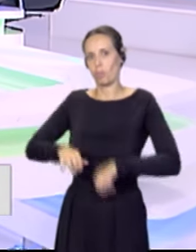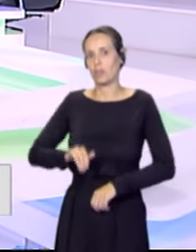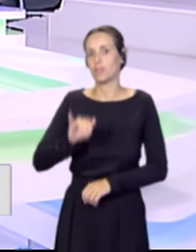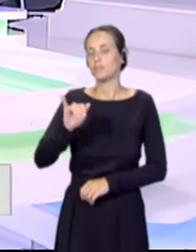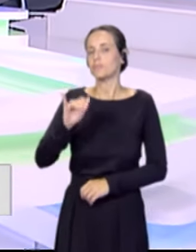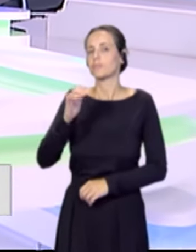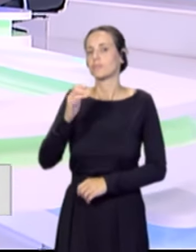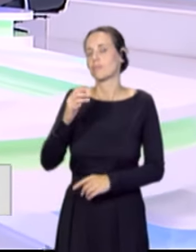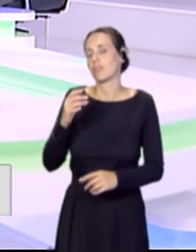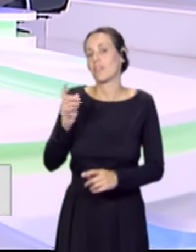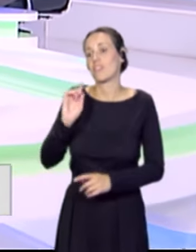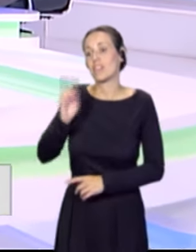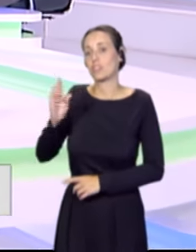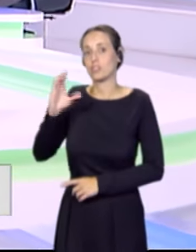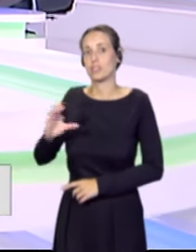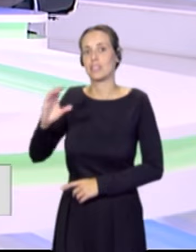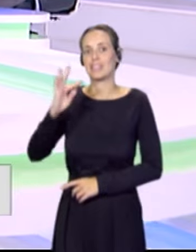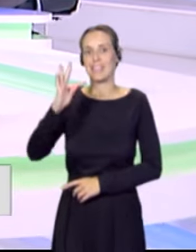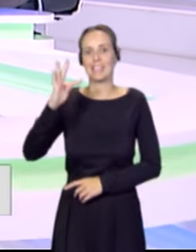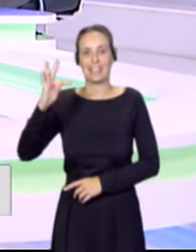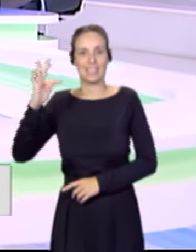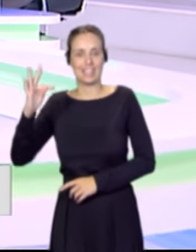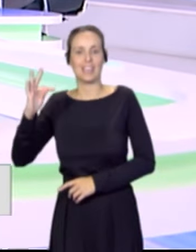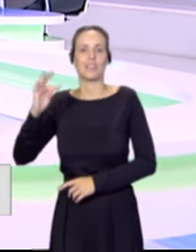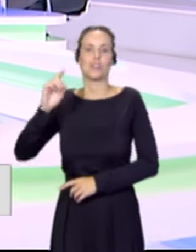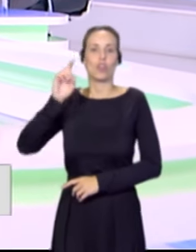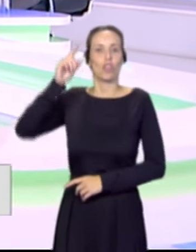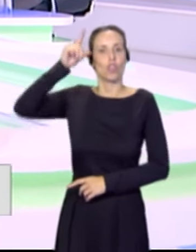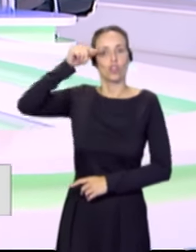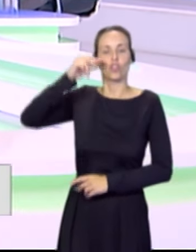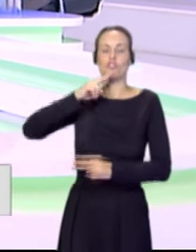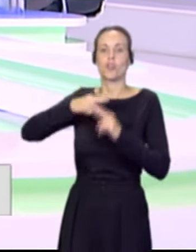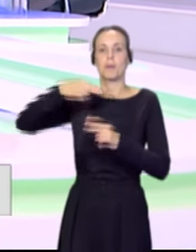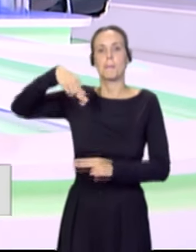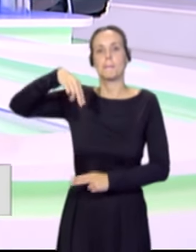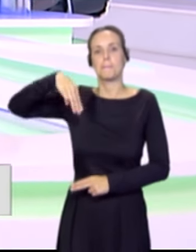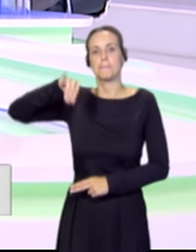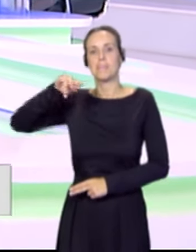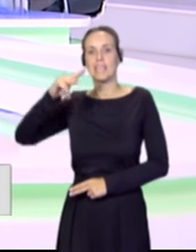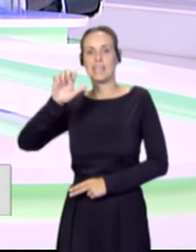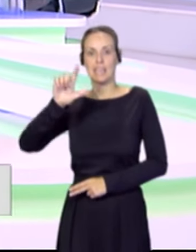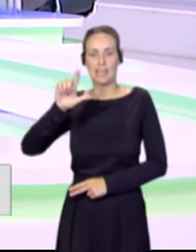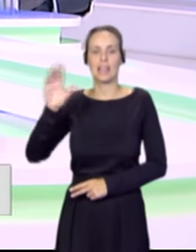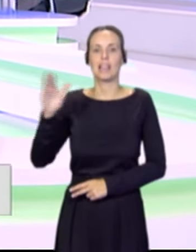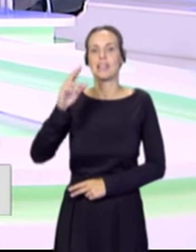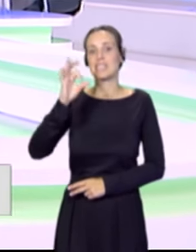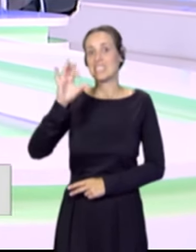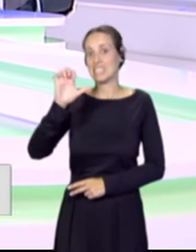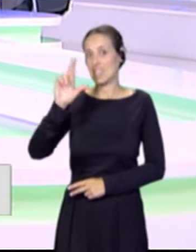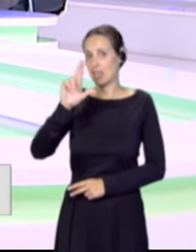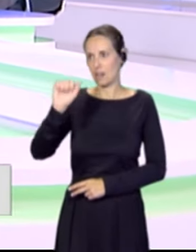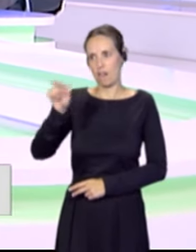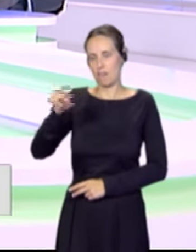director científico del TTT, que es el doctor Miquel Serra, Miquel Serra de Carres. Es decir, que aquí mi